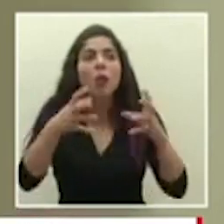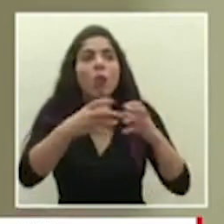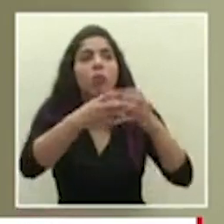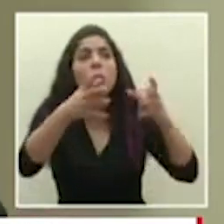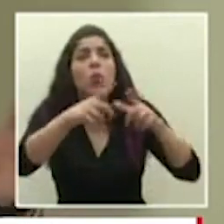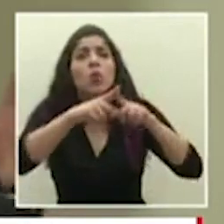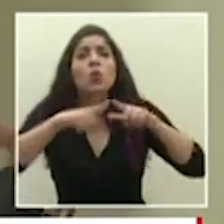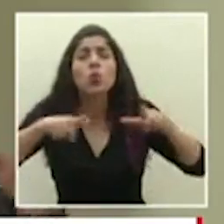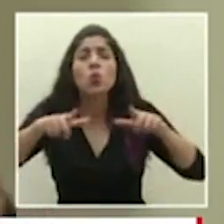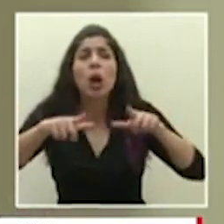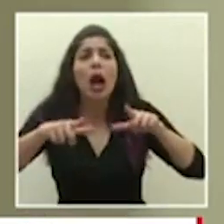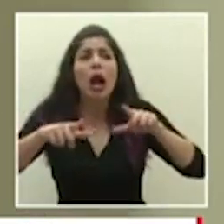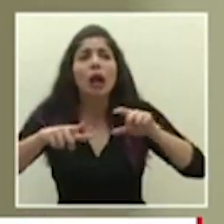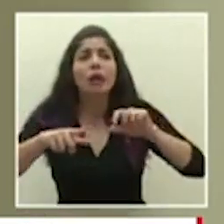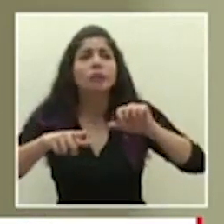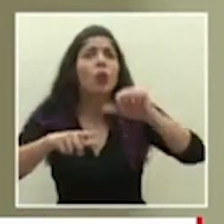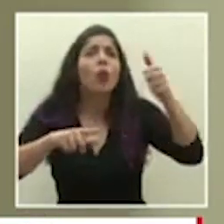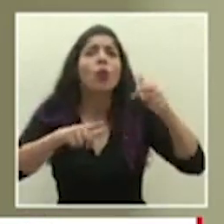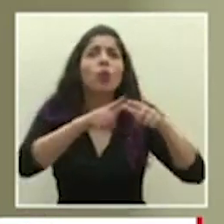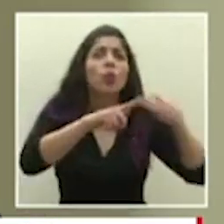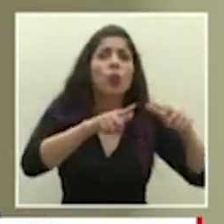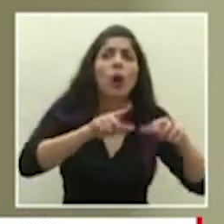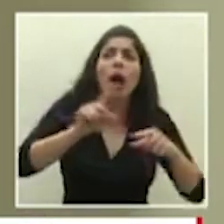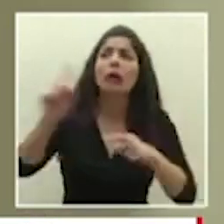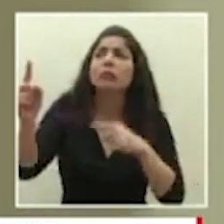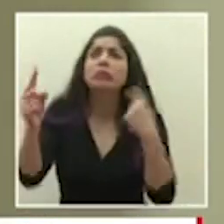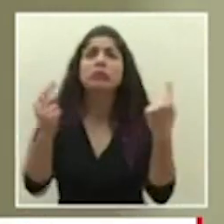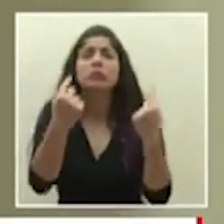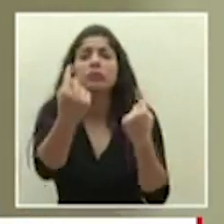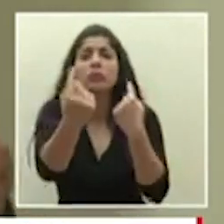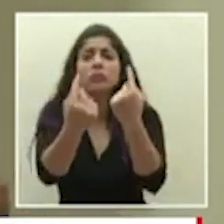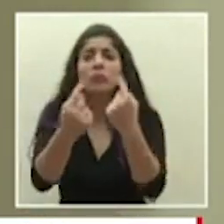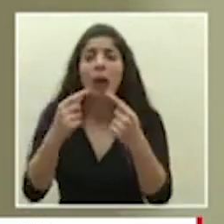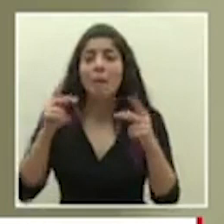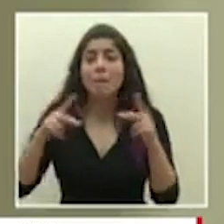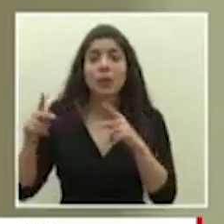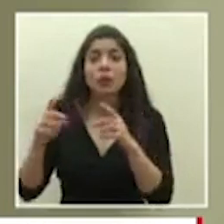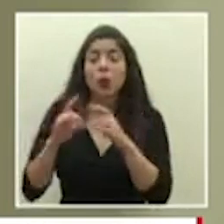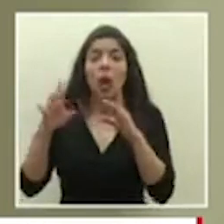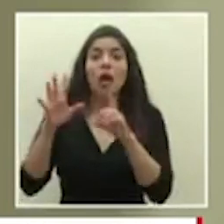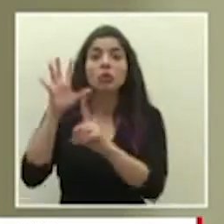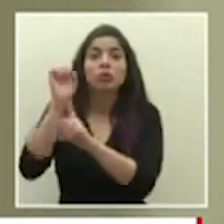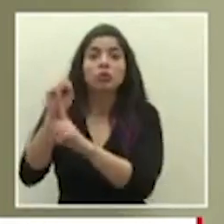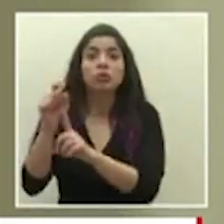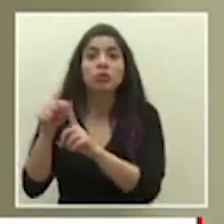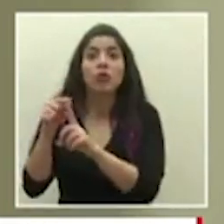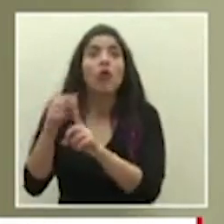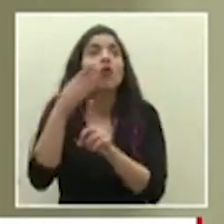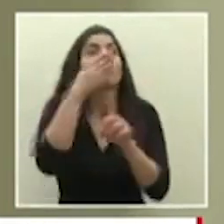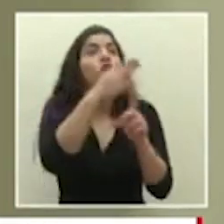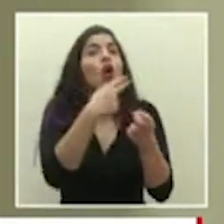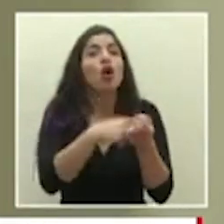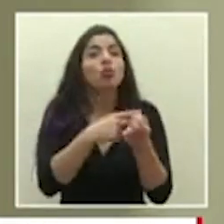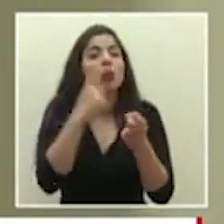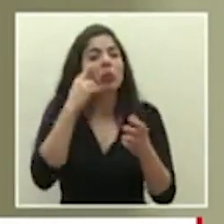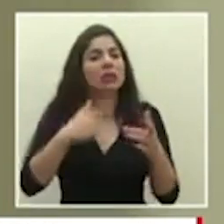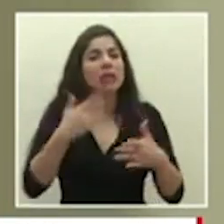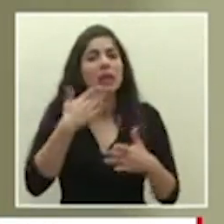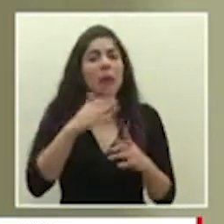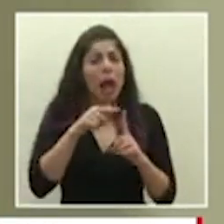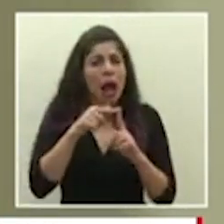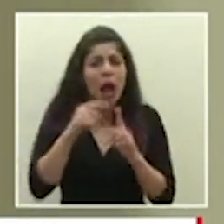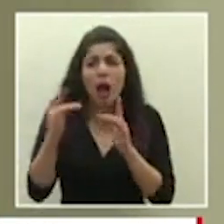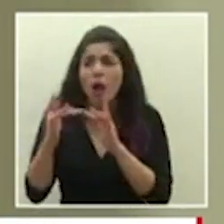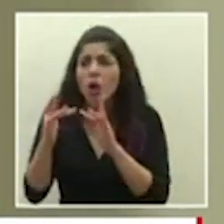zonas en diferentes partes del país y son captados por gente espontáneamente ¿verdad? que fue a consultar porque se sintió mal y no había